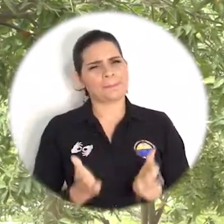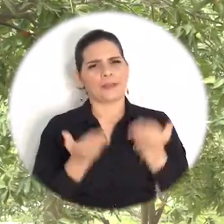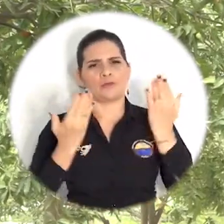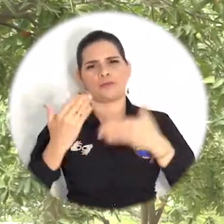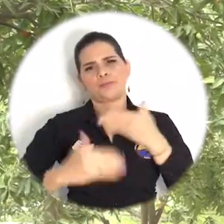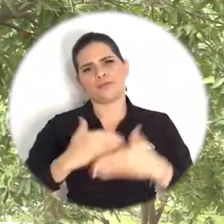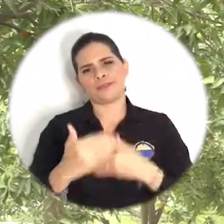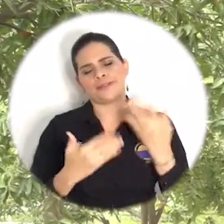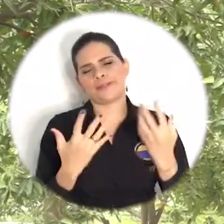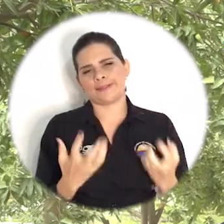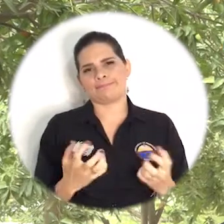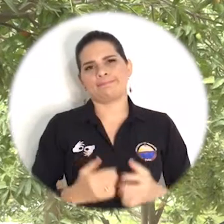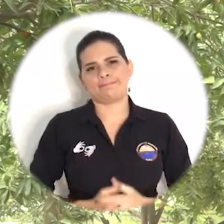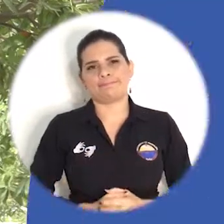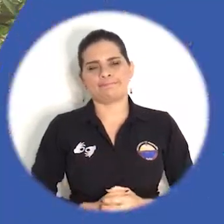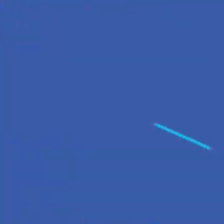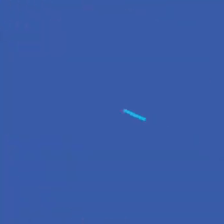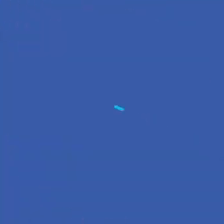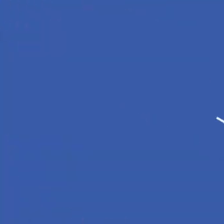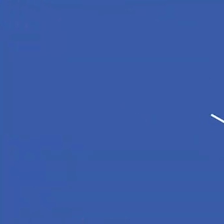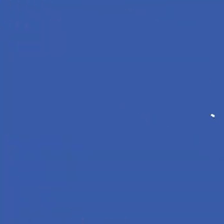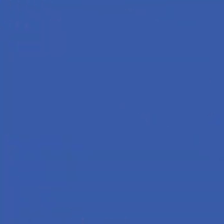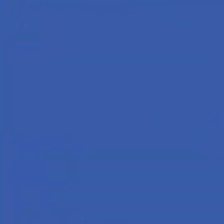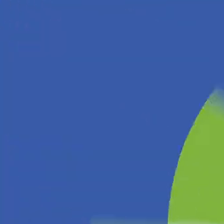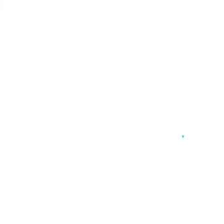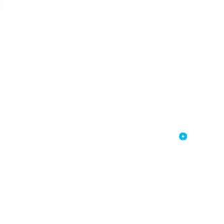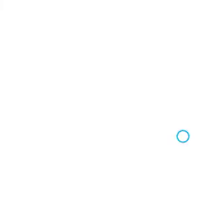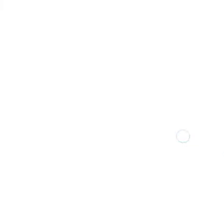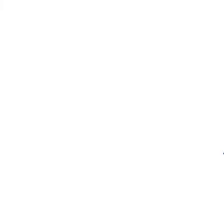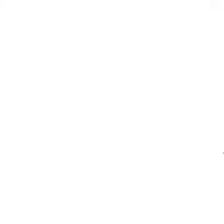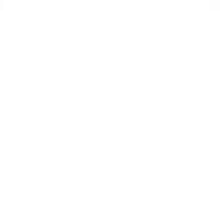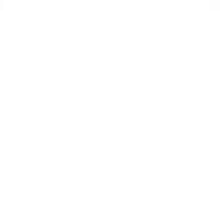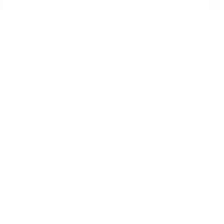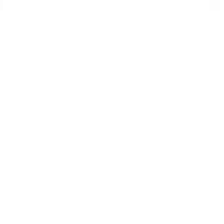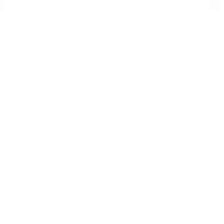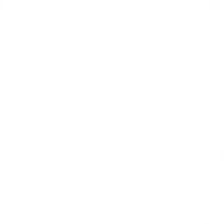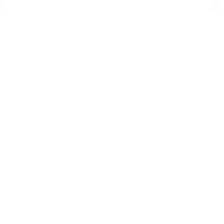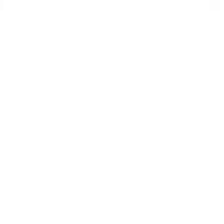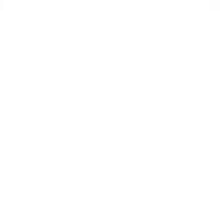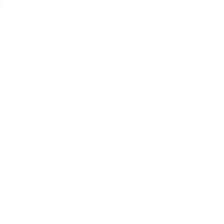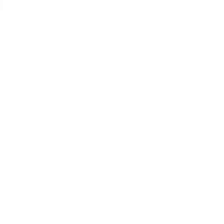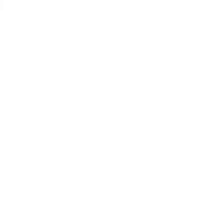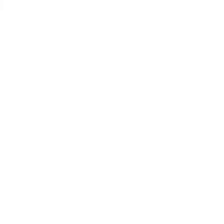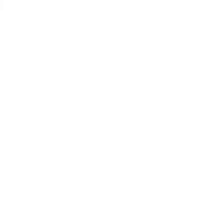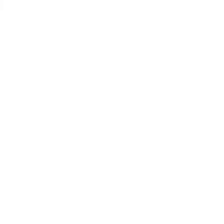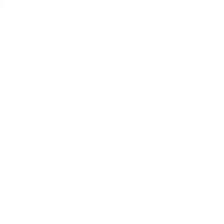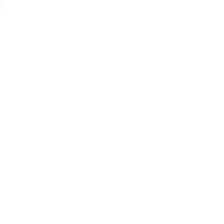adelante este proceso. Aún más incluyente e innovadora.